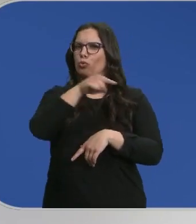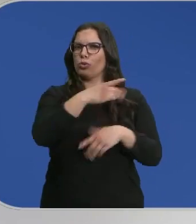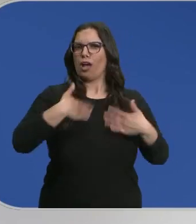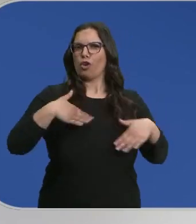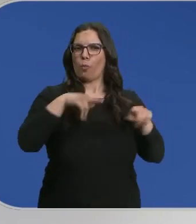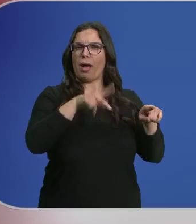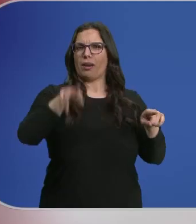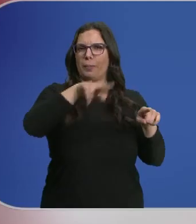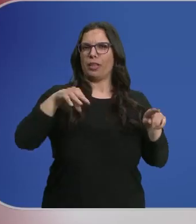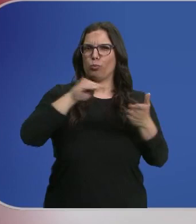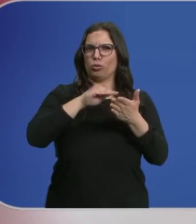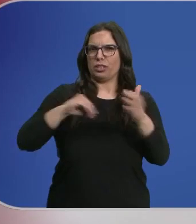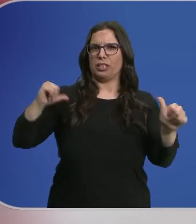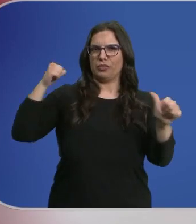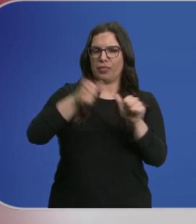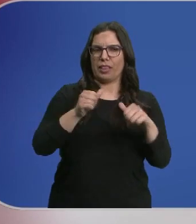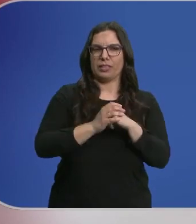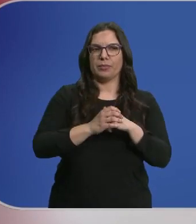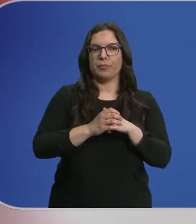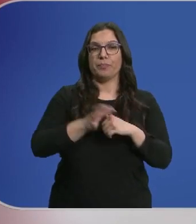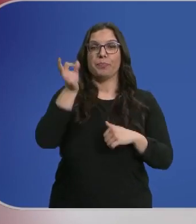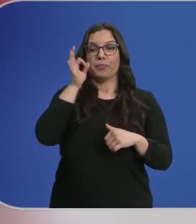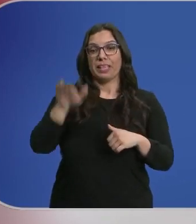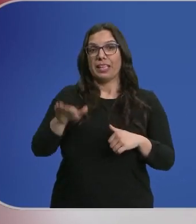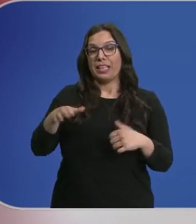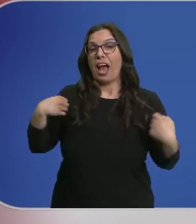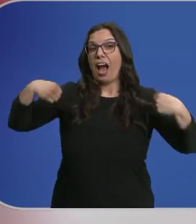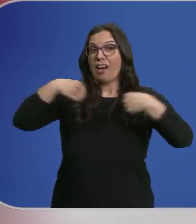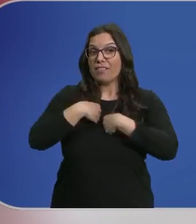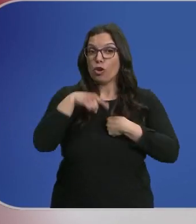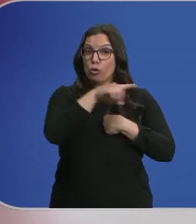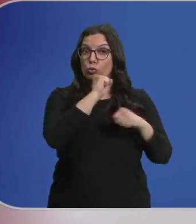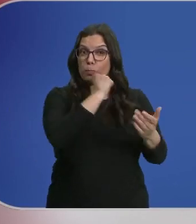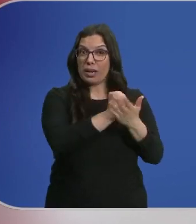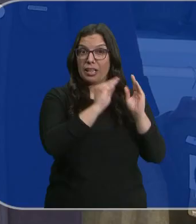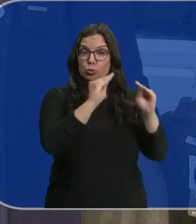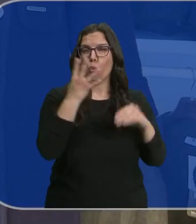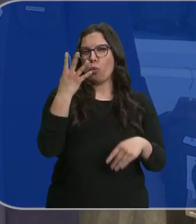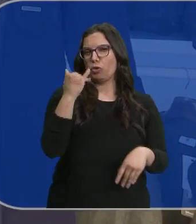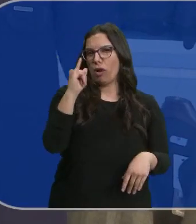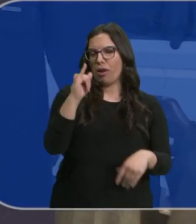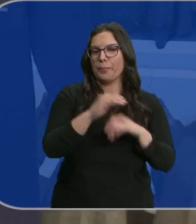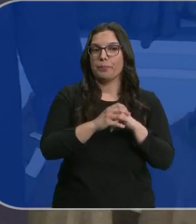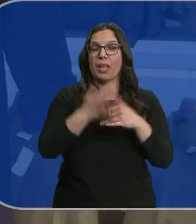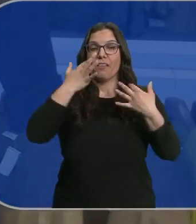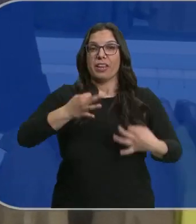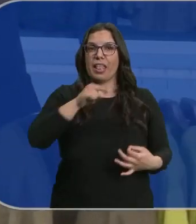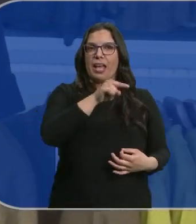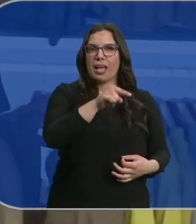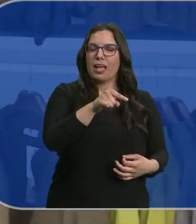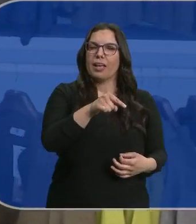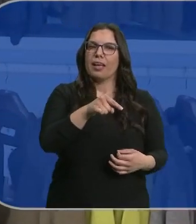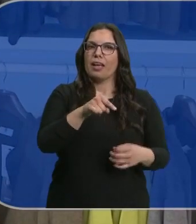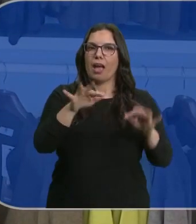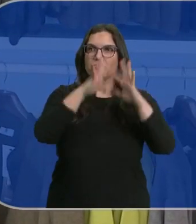zamoranas se ha repetido en varias ocasiones. Carlota tiene al menos cuatro abrigos de esta casa. Lo cierto es que Marae tiene una fuerte